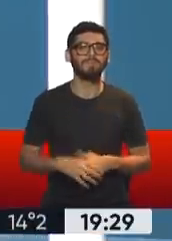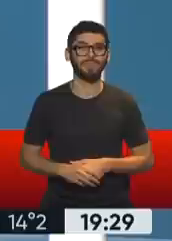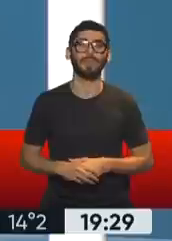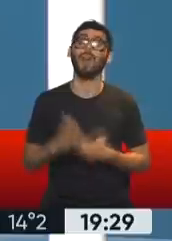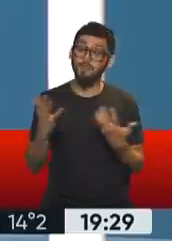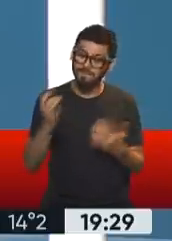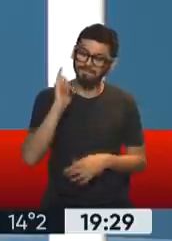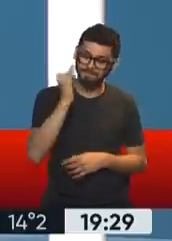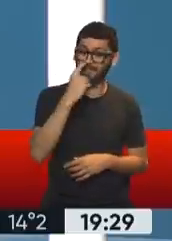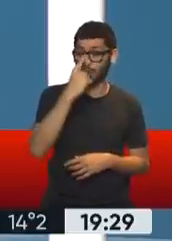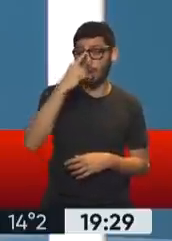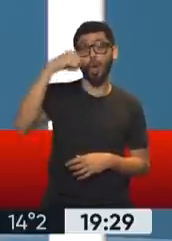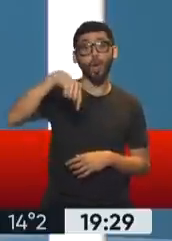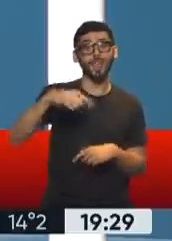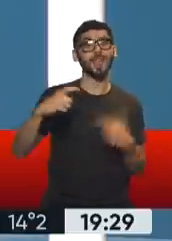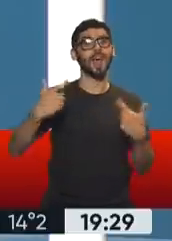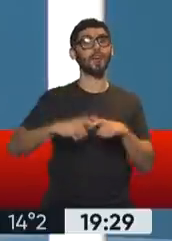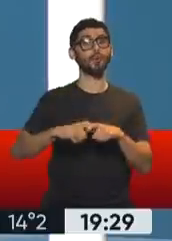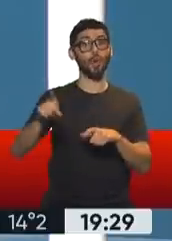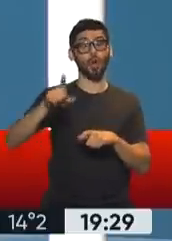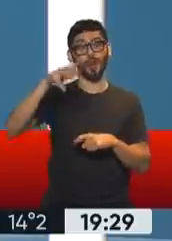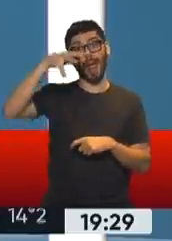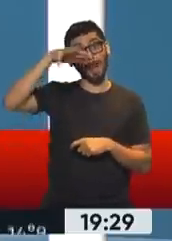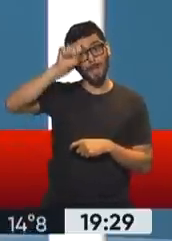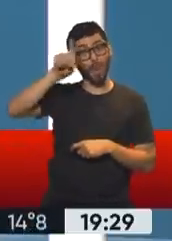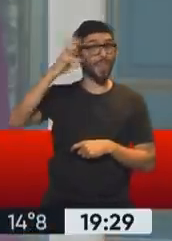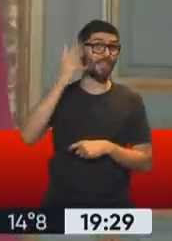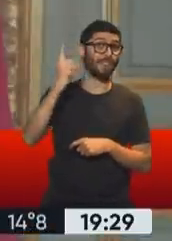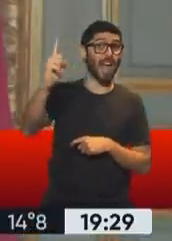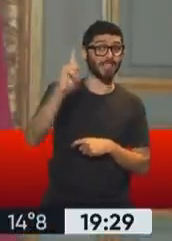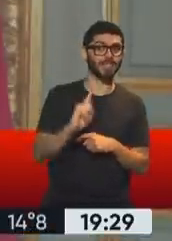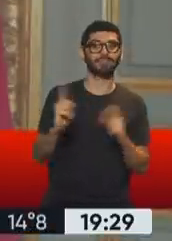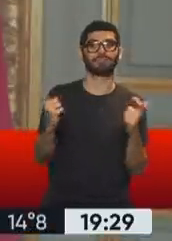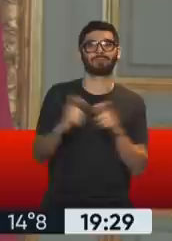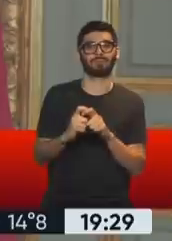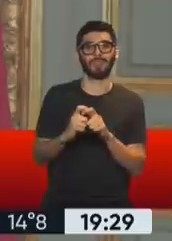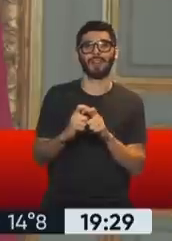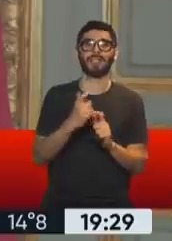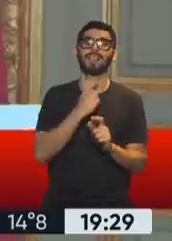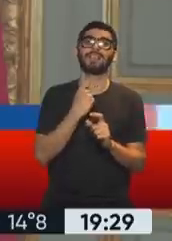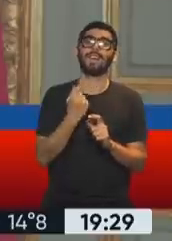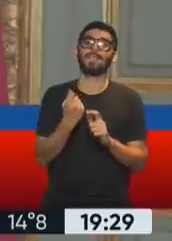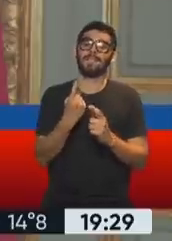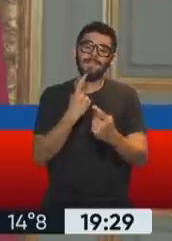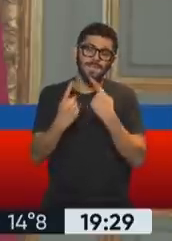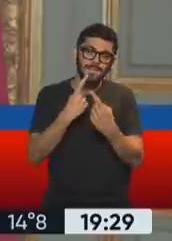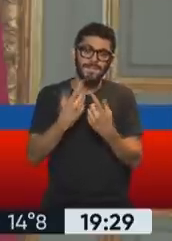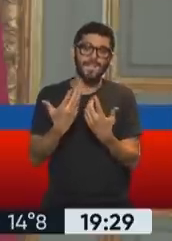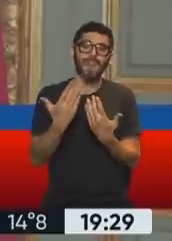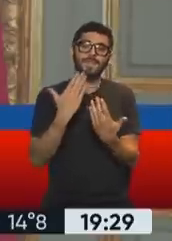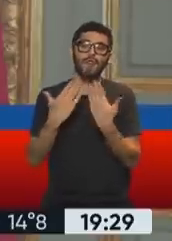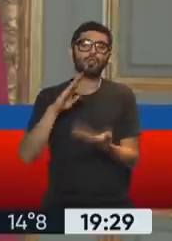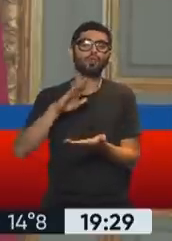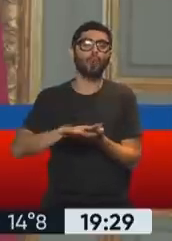justamente tuvimos una reunión con la embajadora a los fines de construir un diálogo sobre las